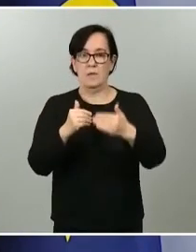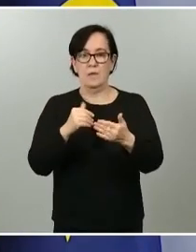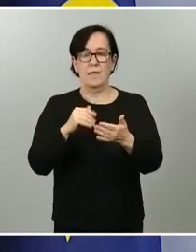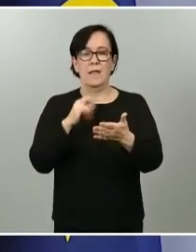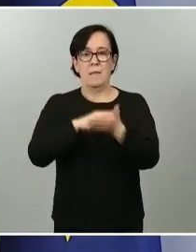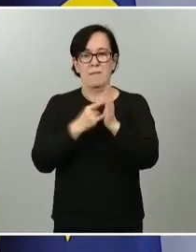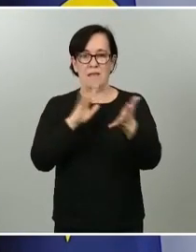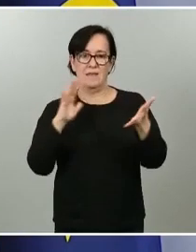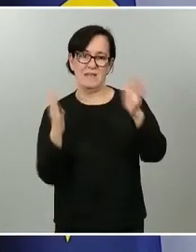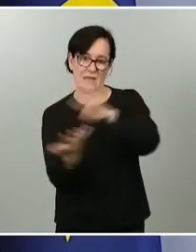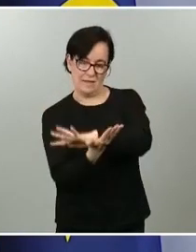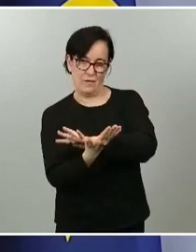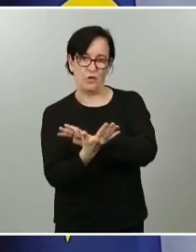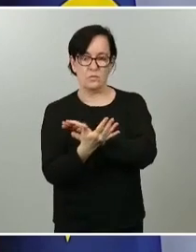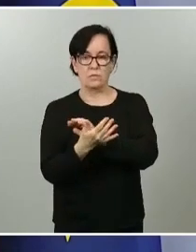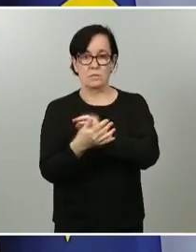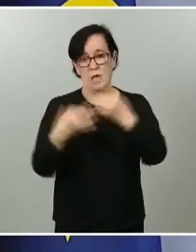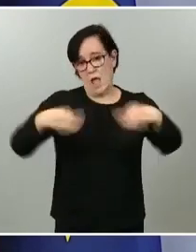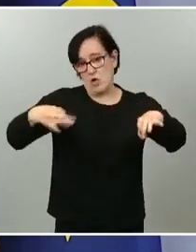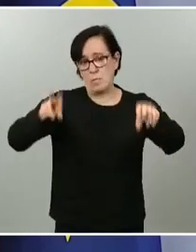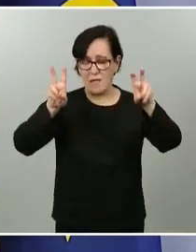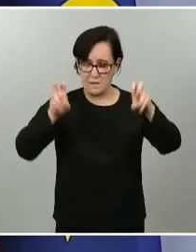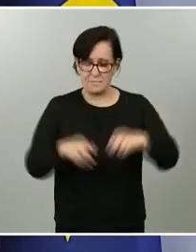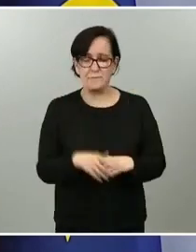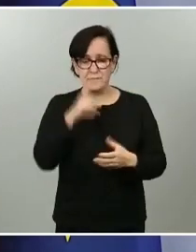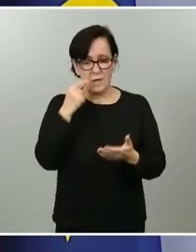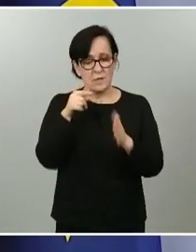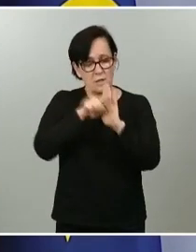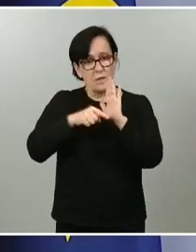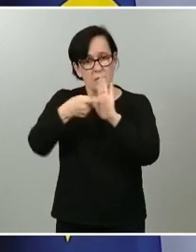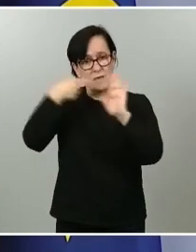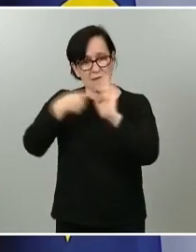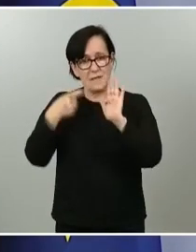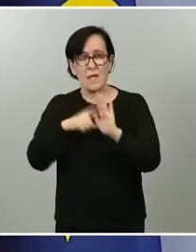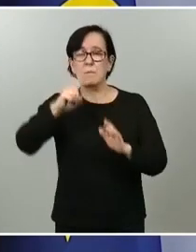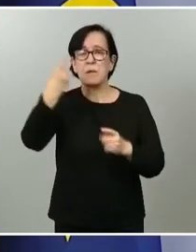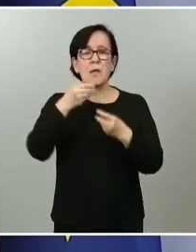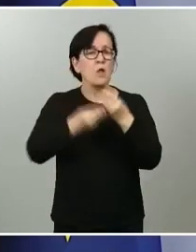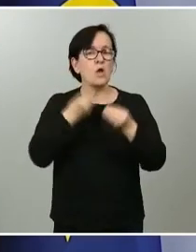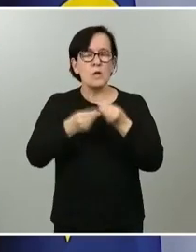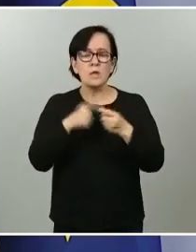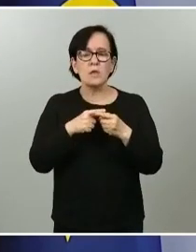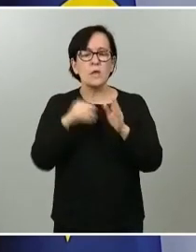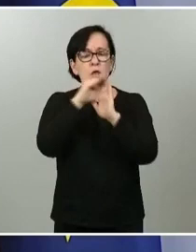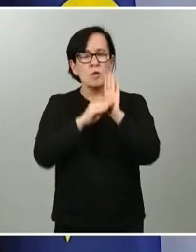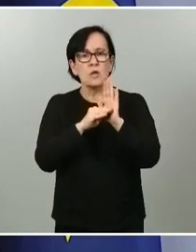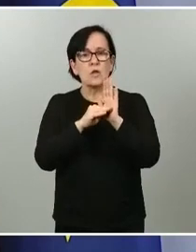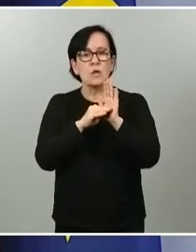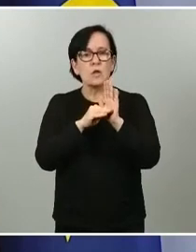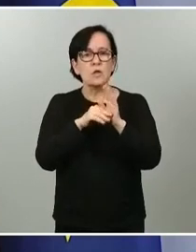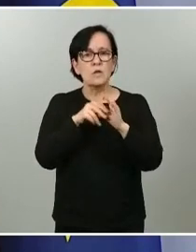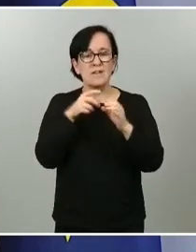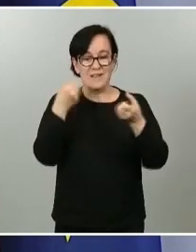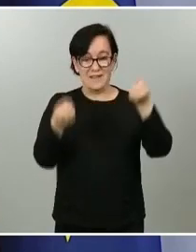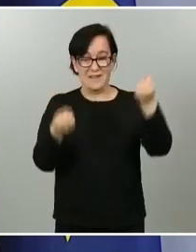normalidad. Son medidas a implantar en la desescalada. En primer lugar, se determinan las condiciones de ocupación de los vehículos en